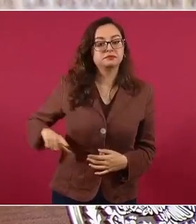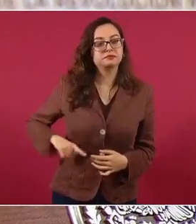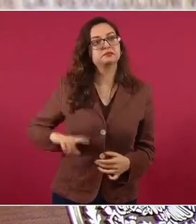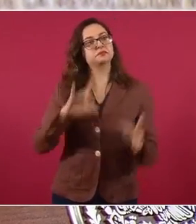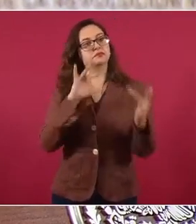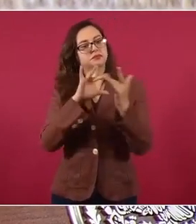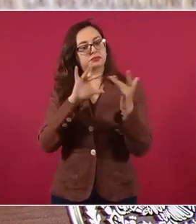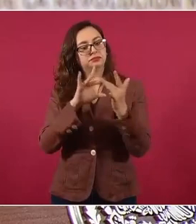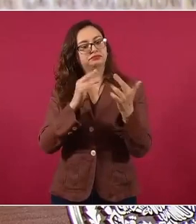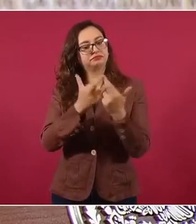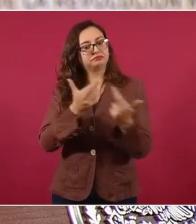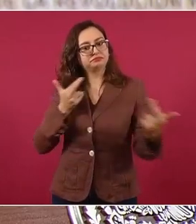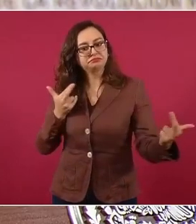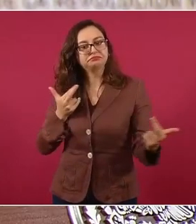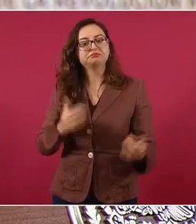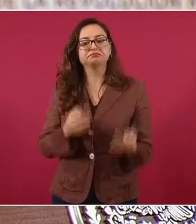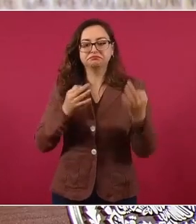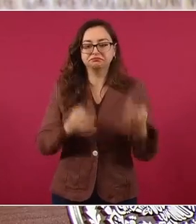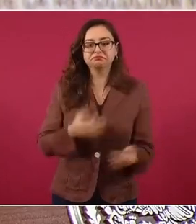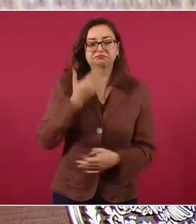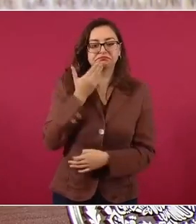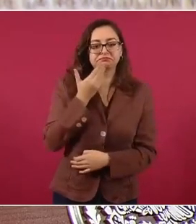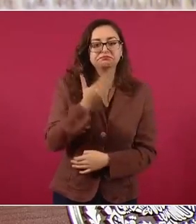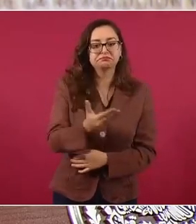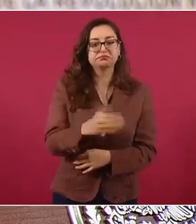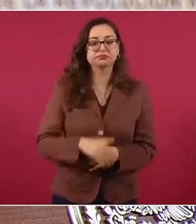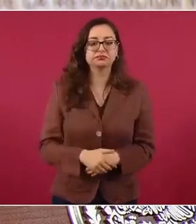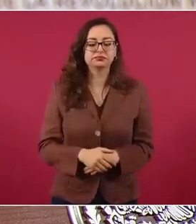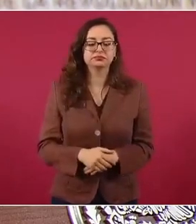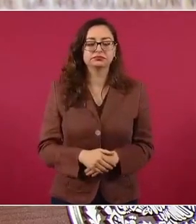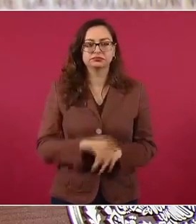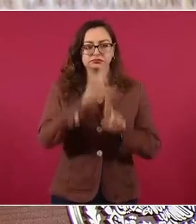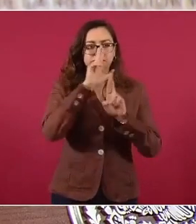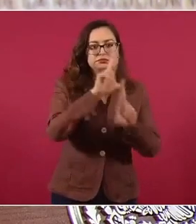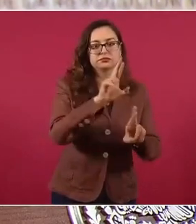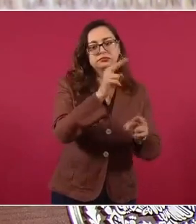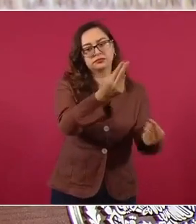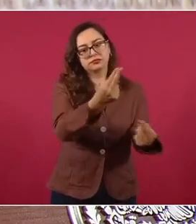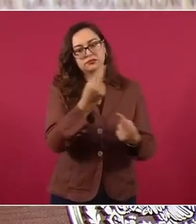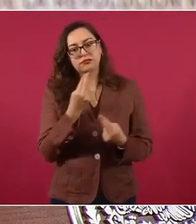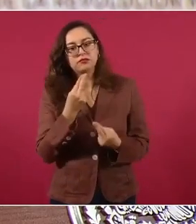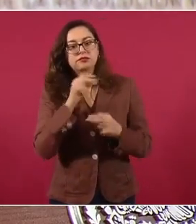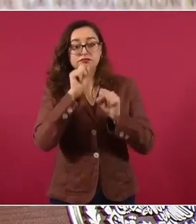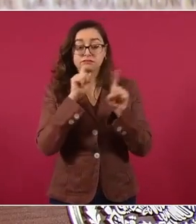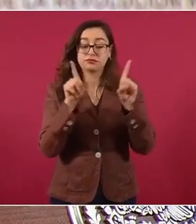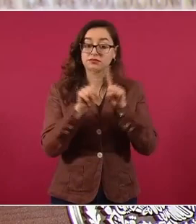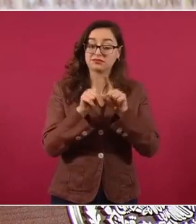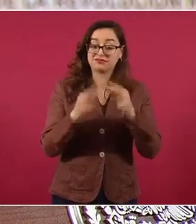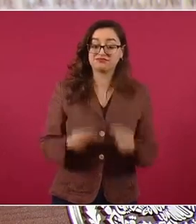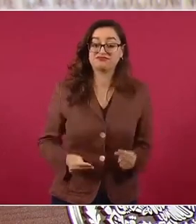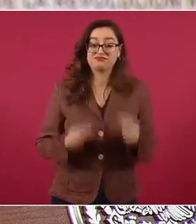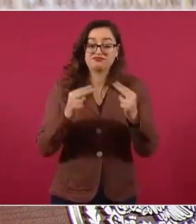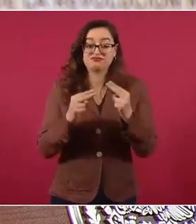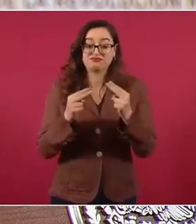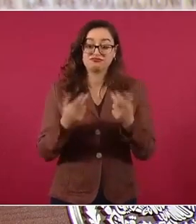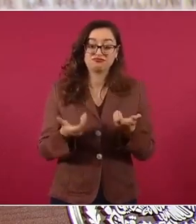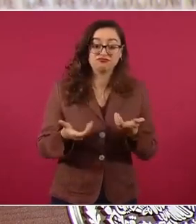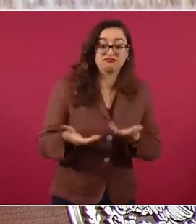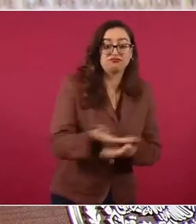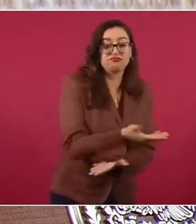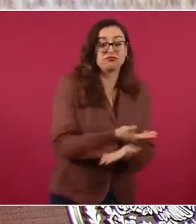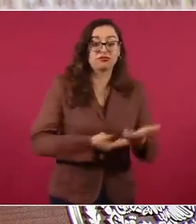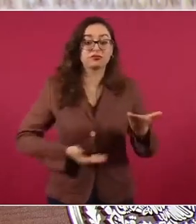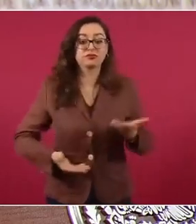hay respeto político, hay cooperación económica y hay actos